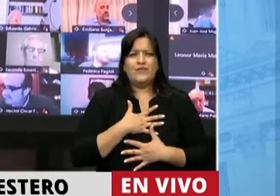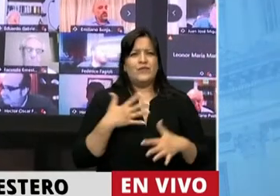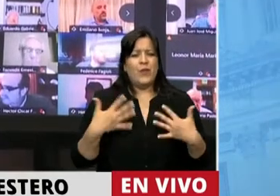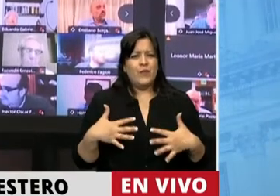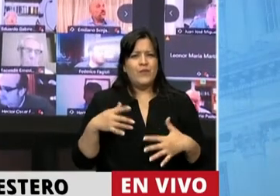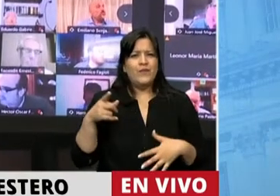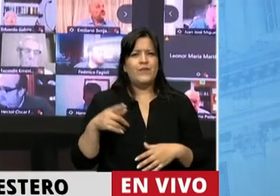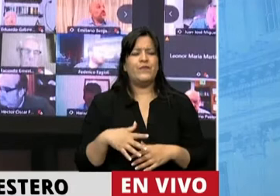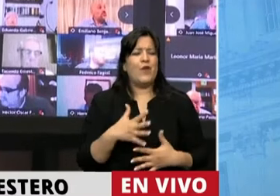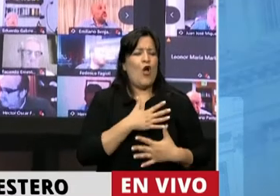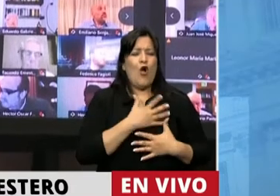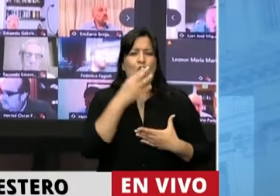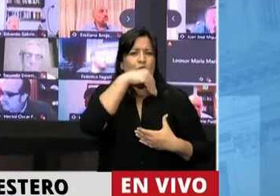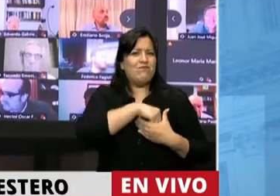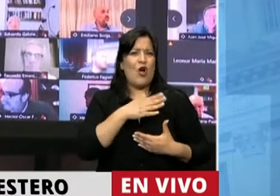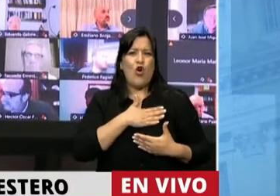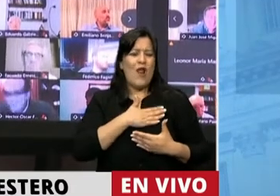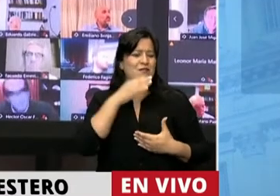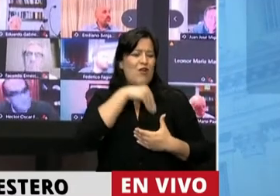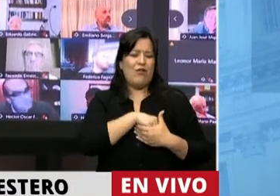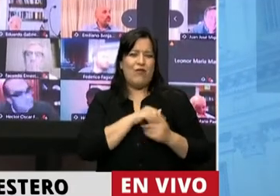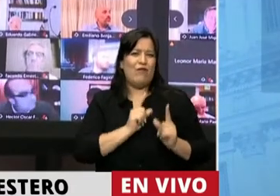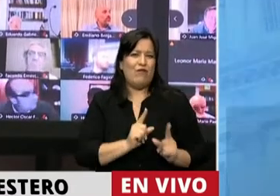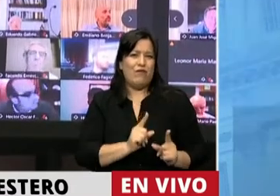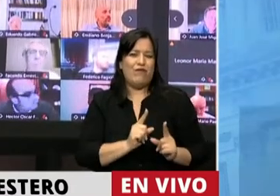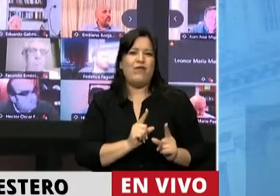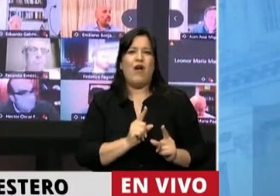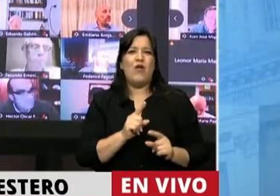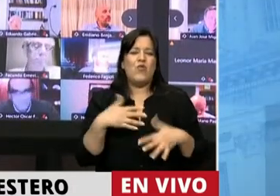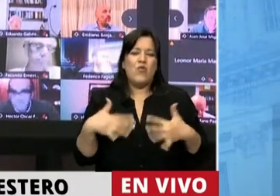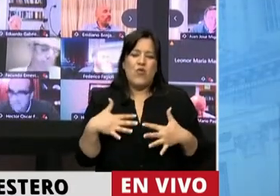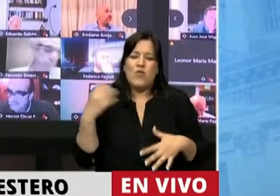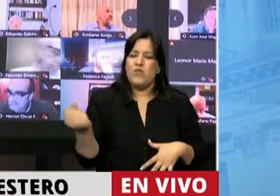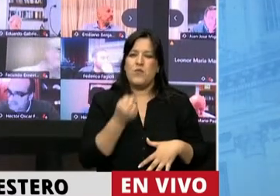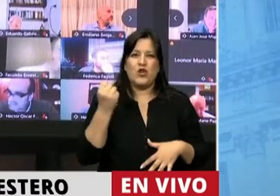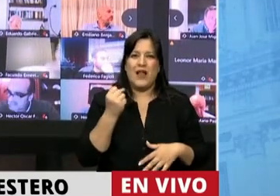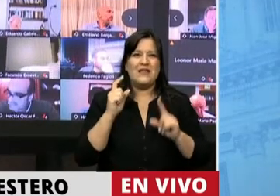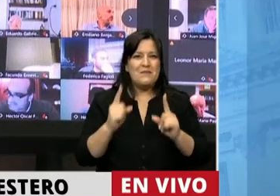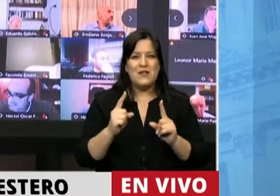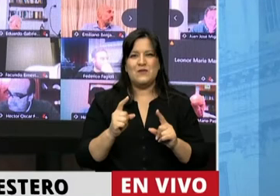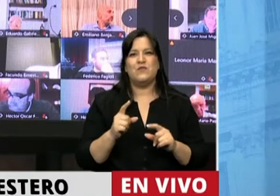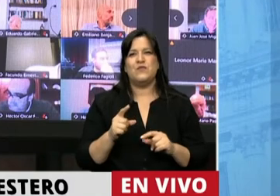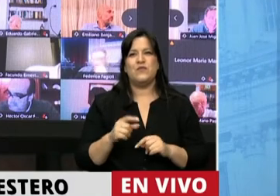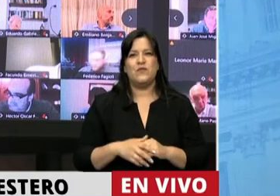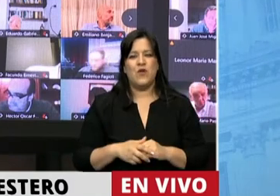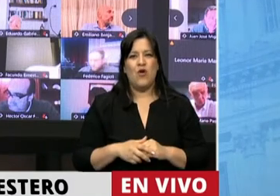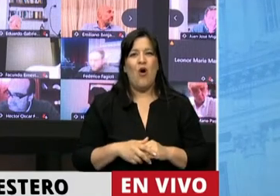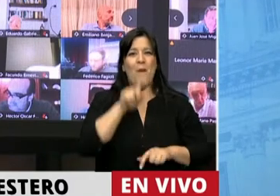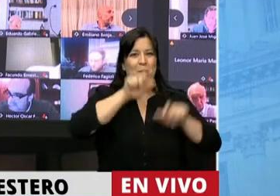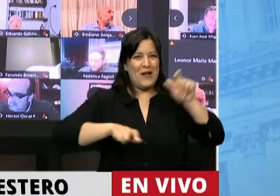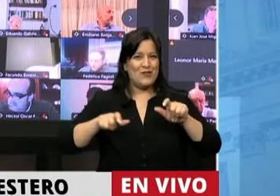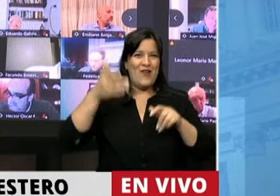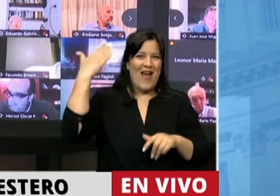llegamos en el corazón de cada uno de nosotros a esos símbolos que han sido realmente lo que ha demostrado